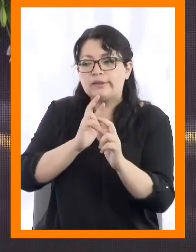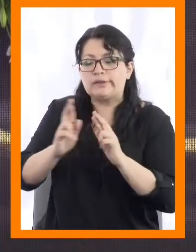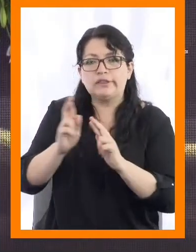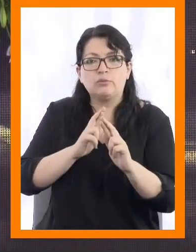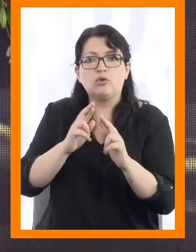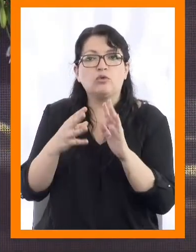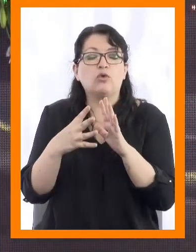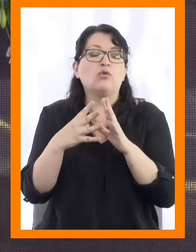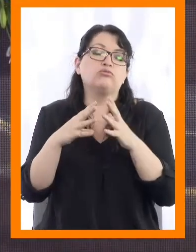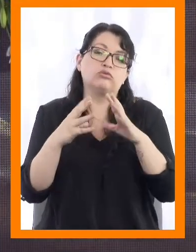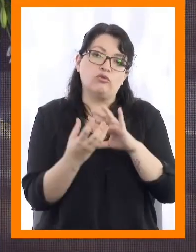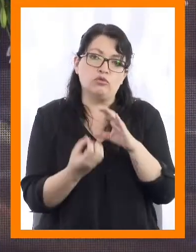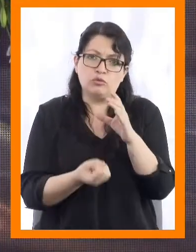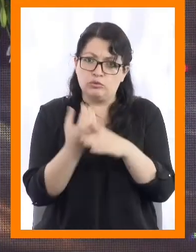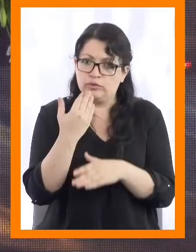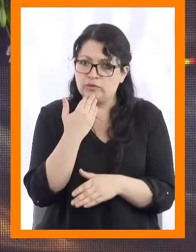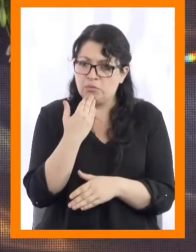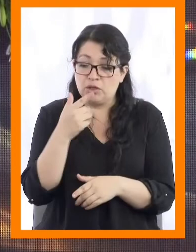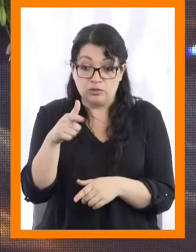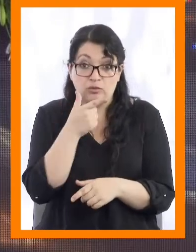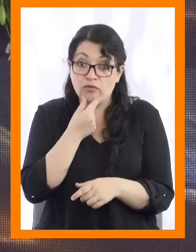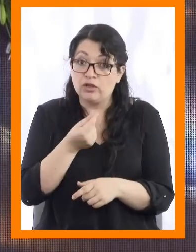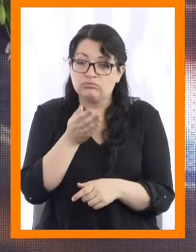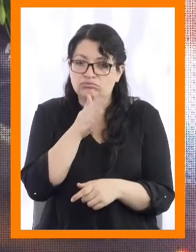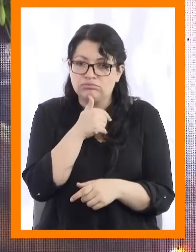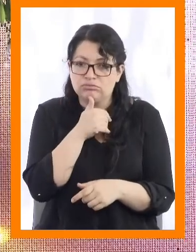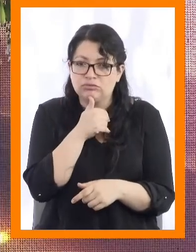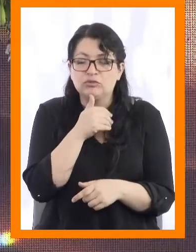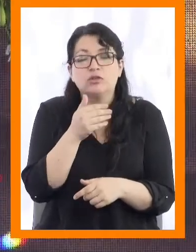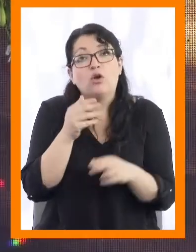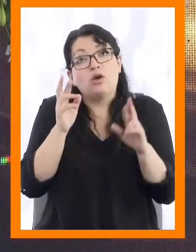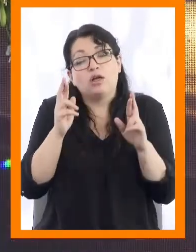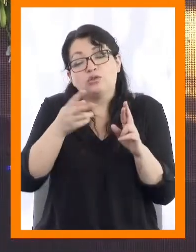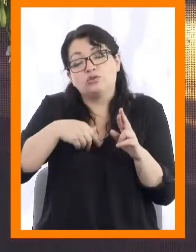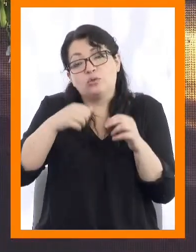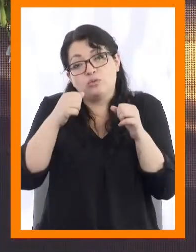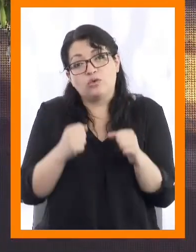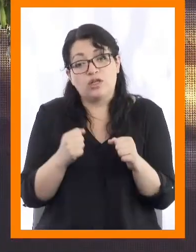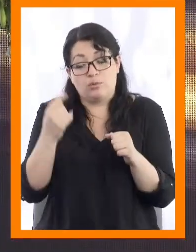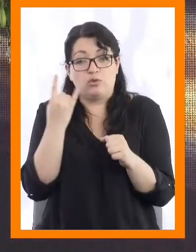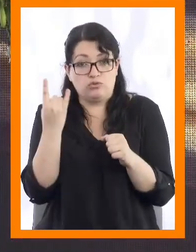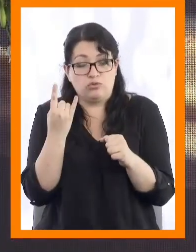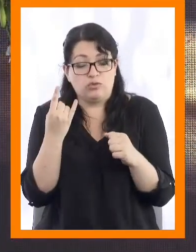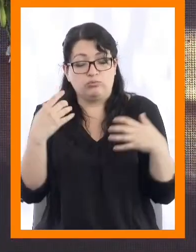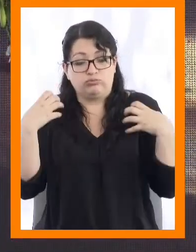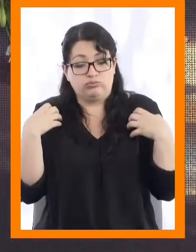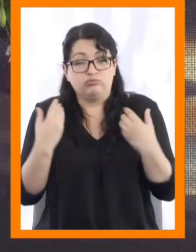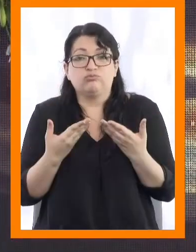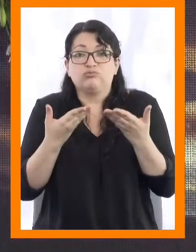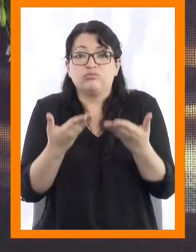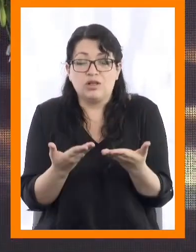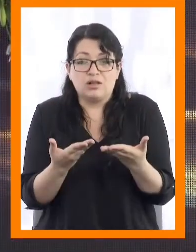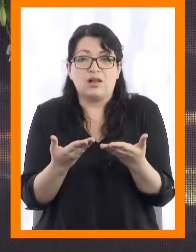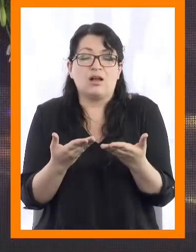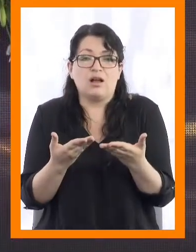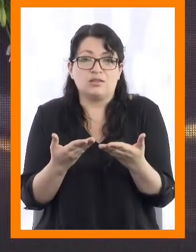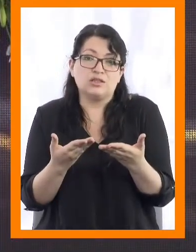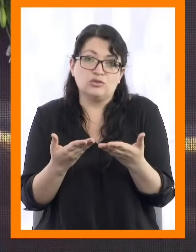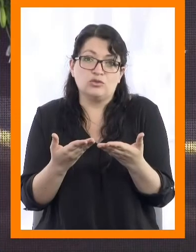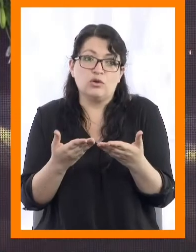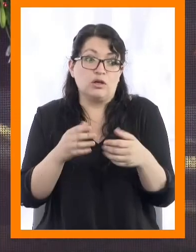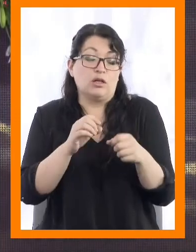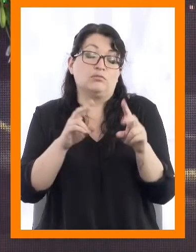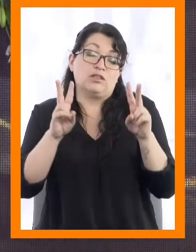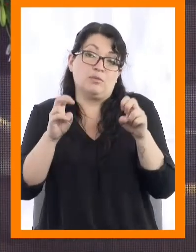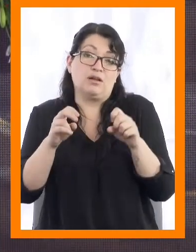No ha sido fácil y esperamos haber sido capaces de responder como universidad a los retos que planteaba la educación en